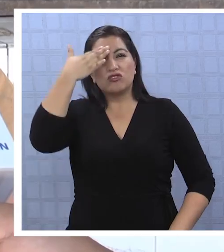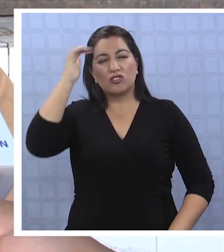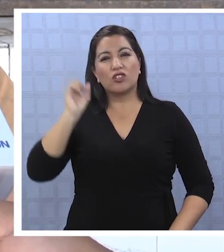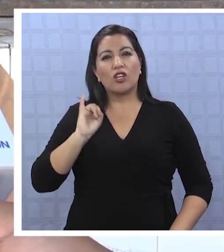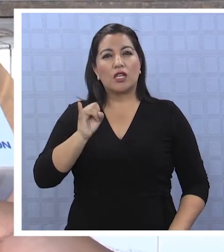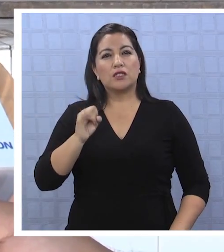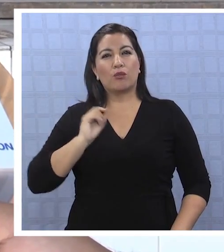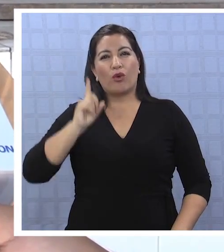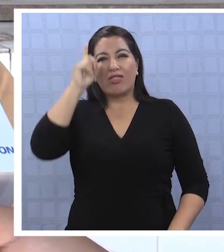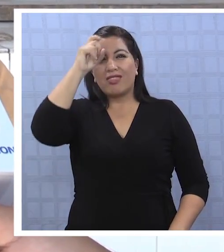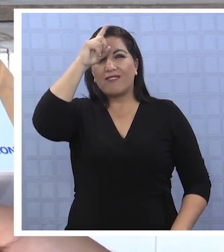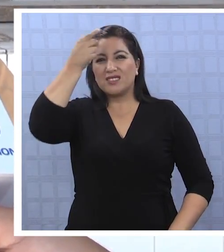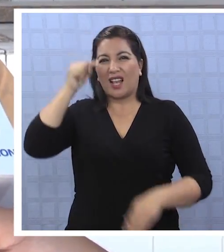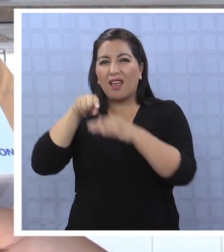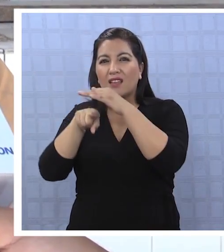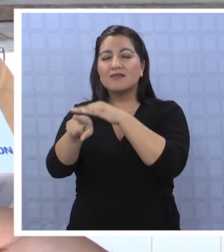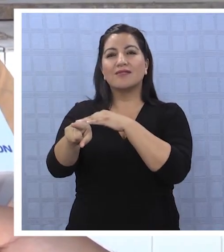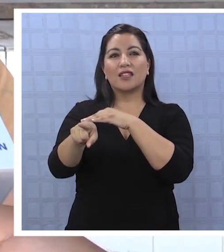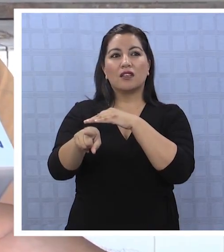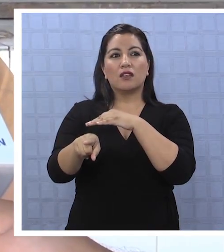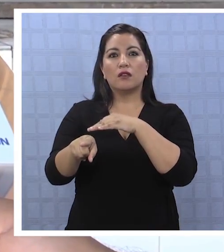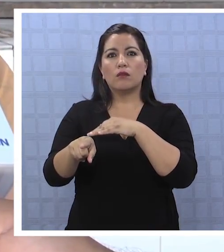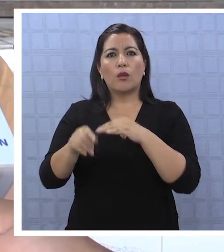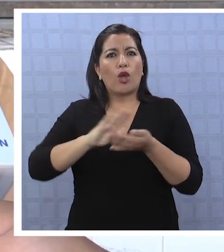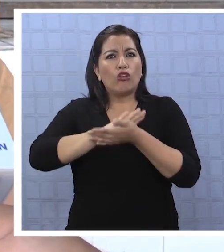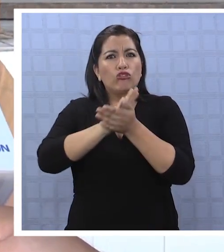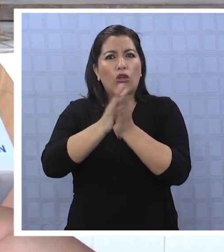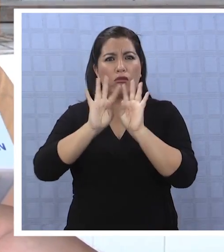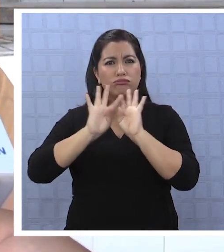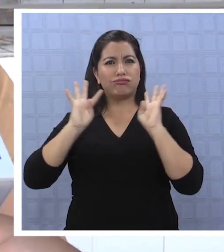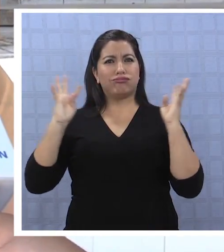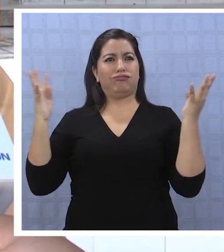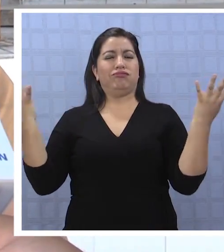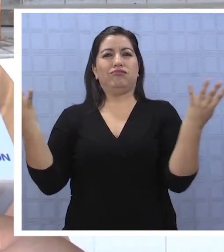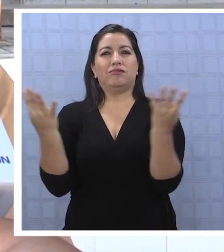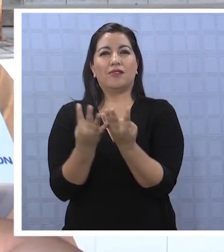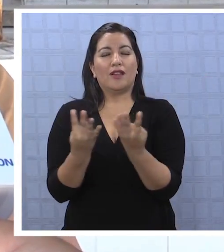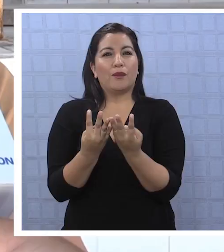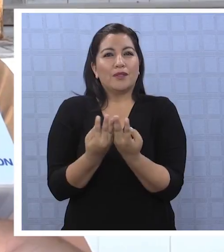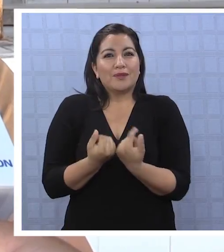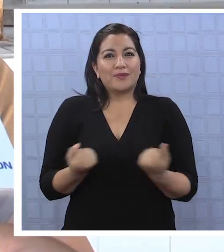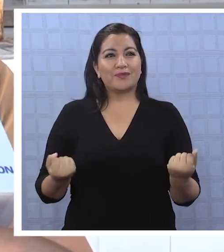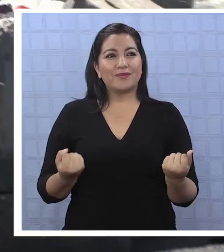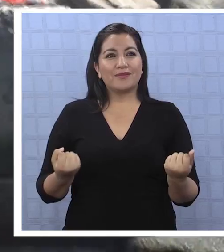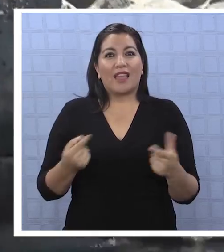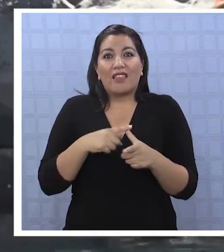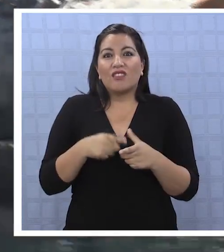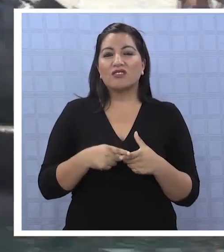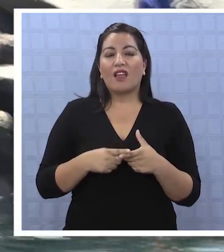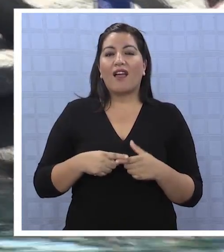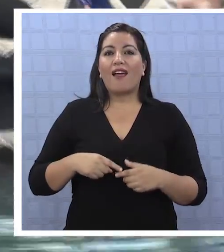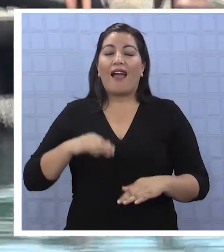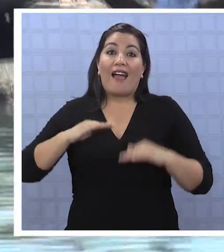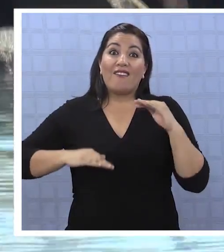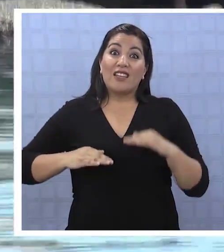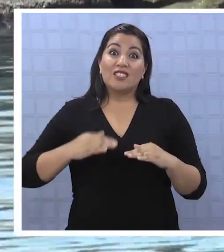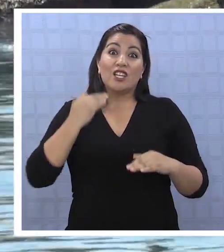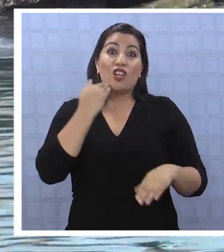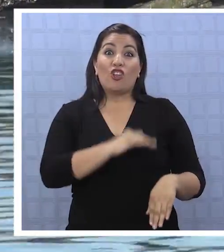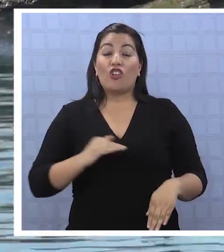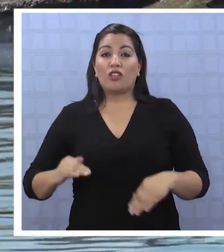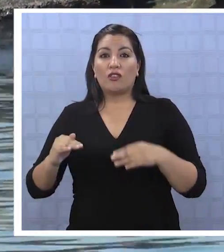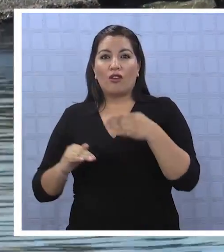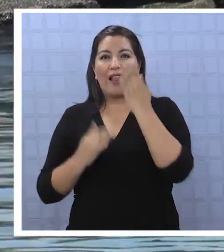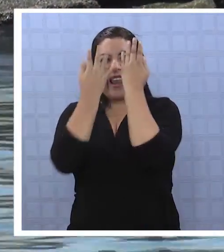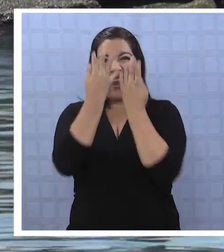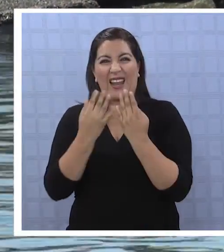sí, difícil, porque tienen todo cerrado, todo con reja y todo eso, y entonces hay a veces niños que se saltan también por ahí